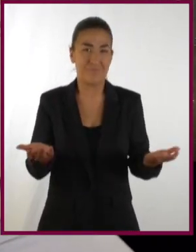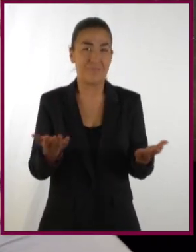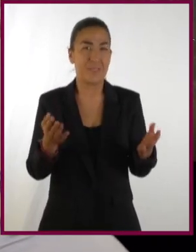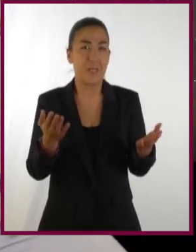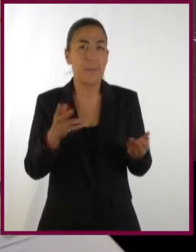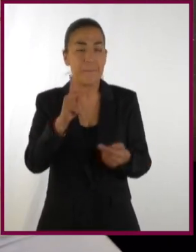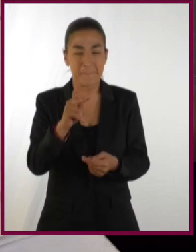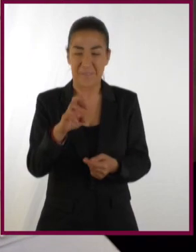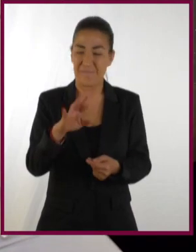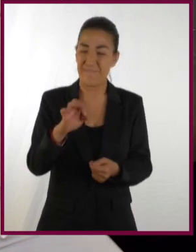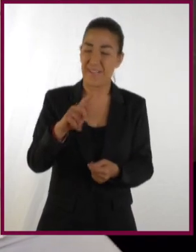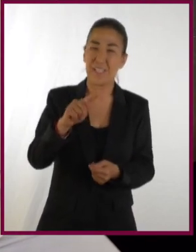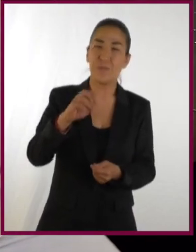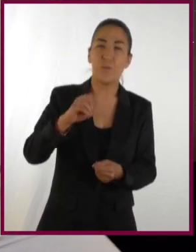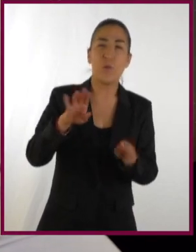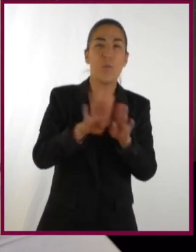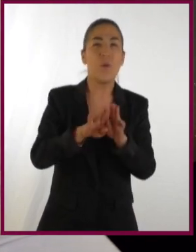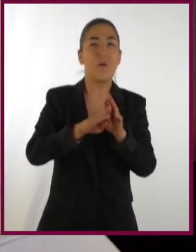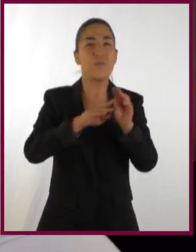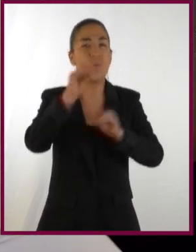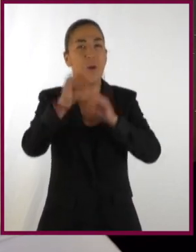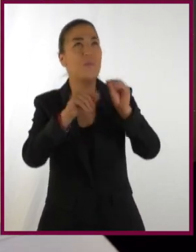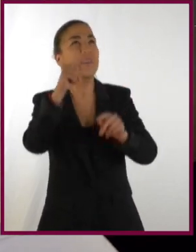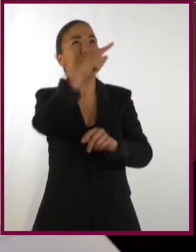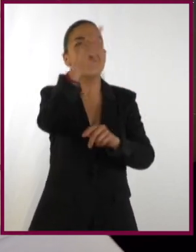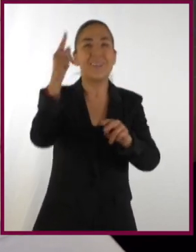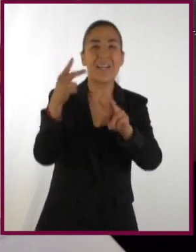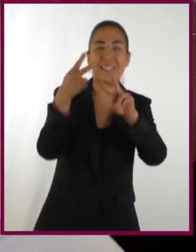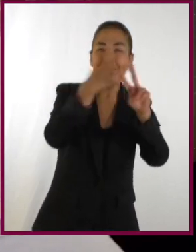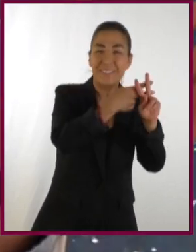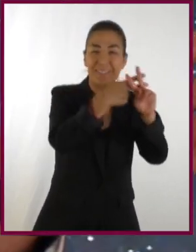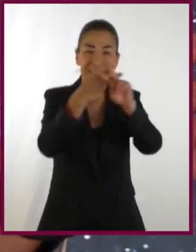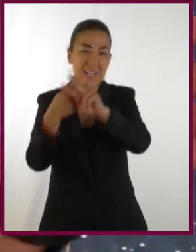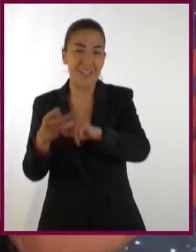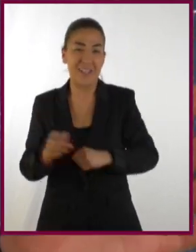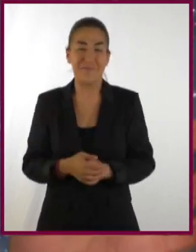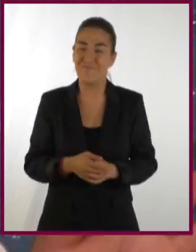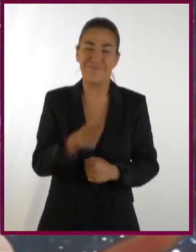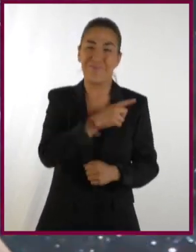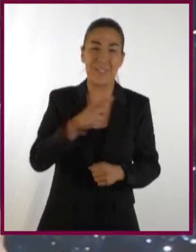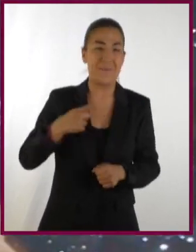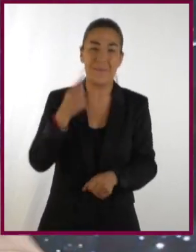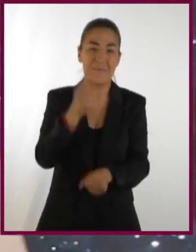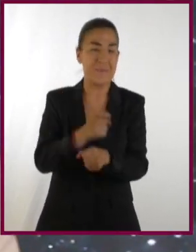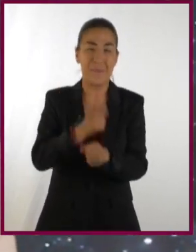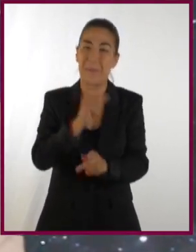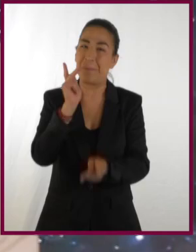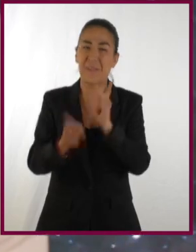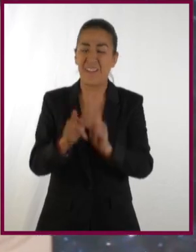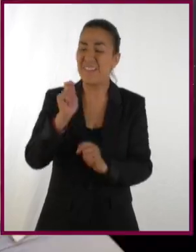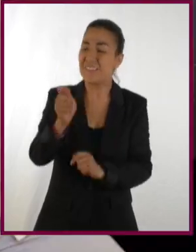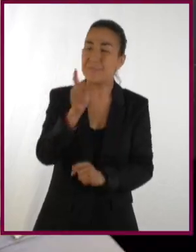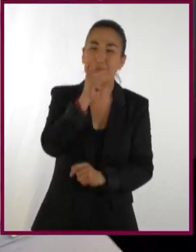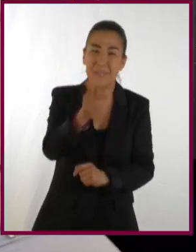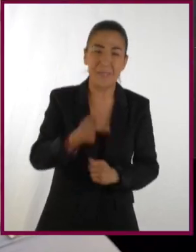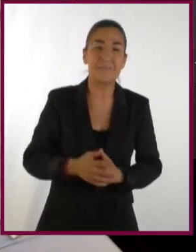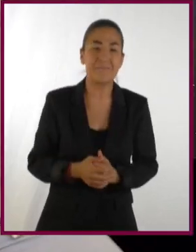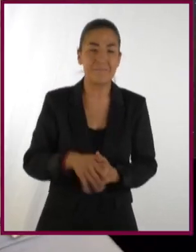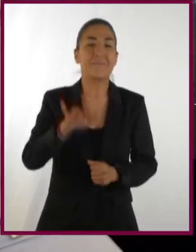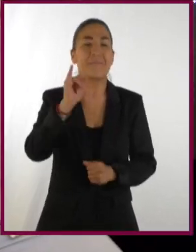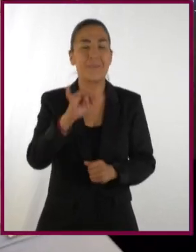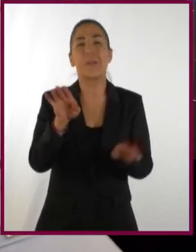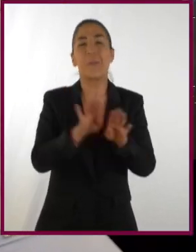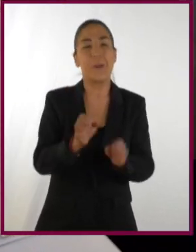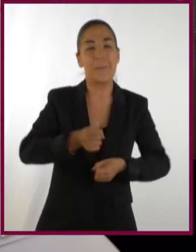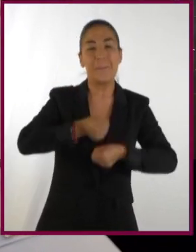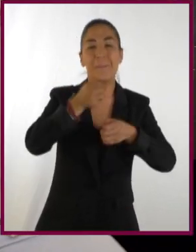no sé, así como ese movimiento estelar, ¿no? Pues eso de perfecto, perfecto, insisto, debemos discutirlo. Ok, sí,